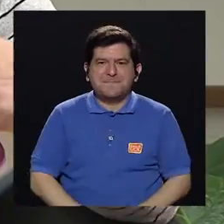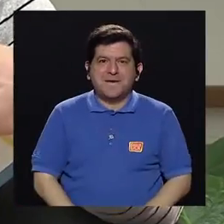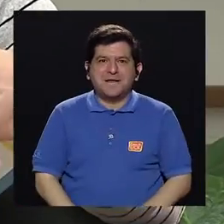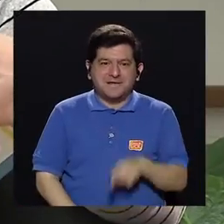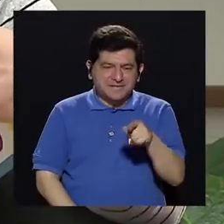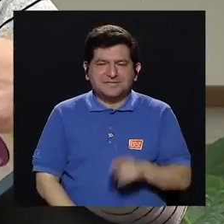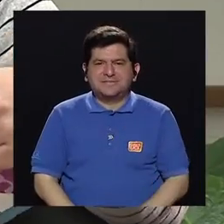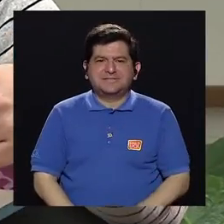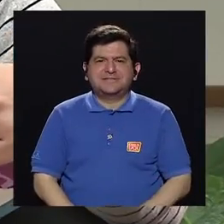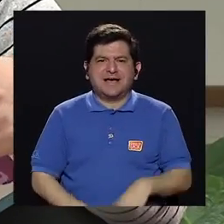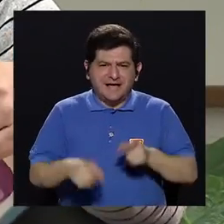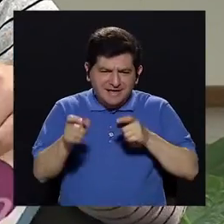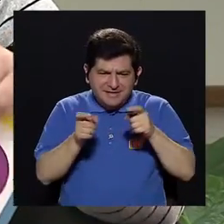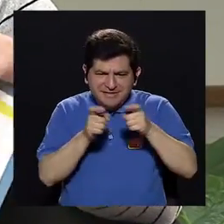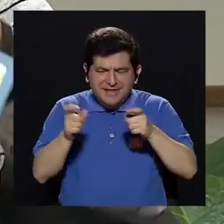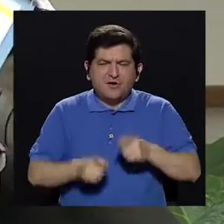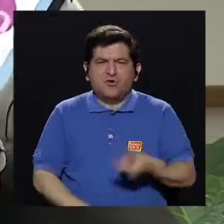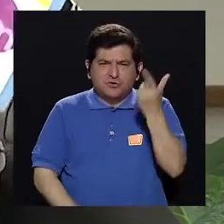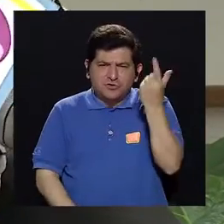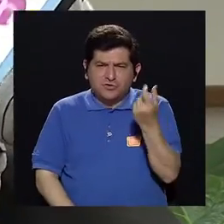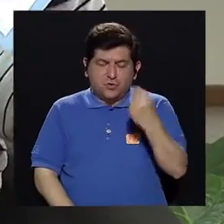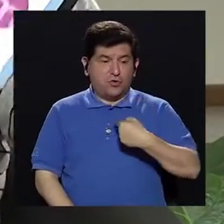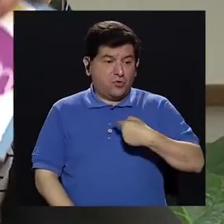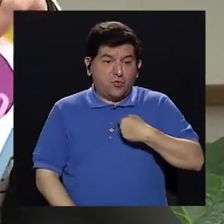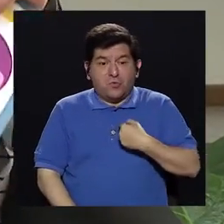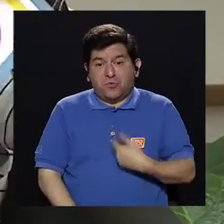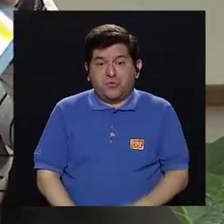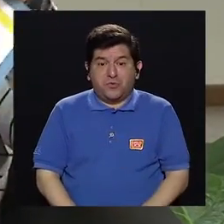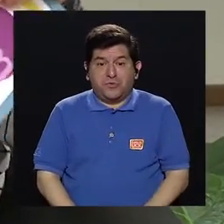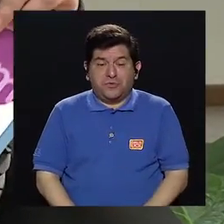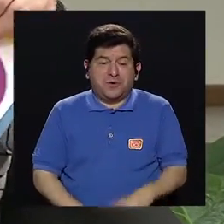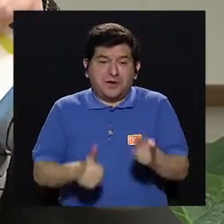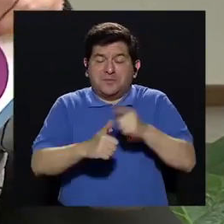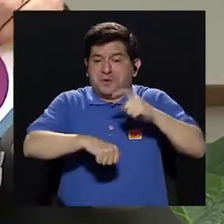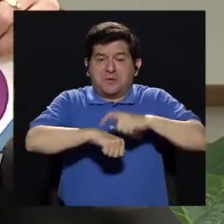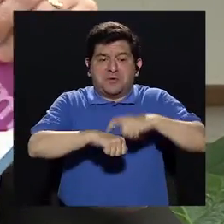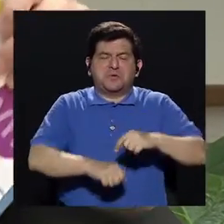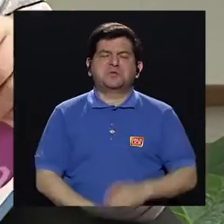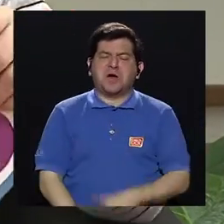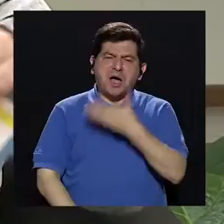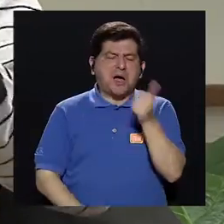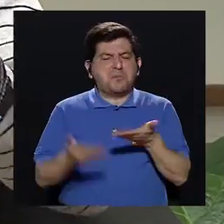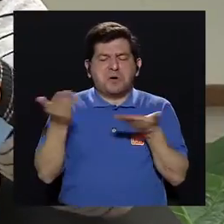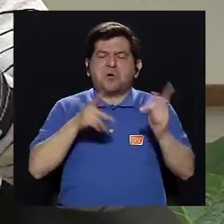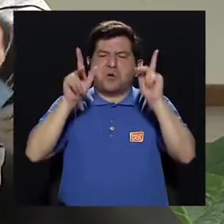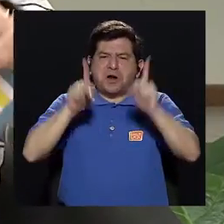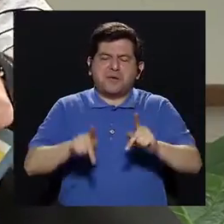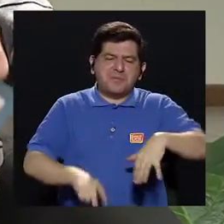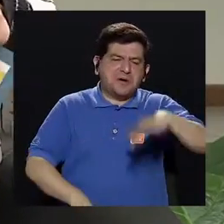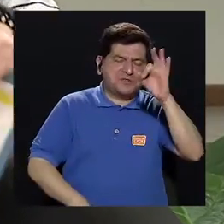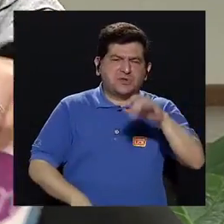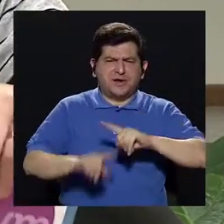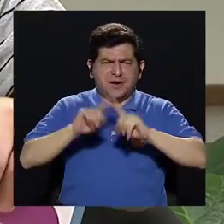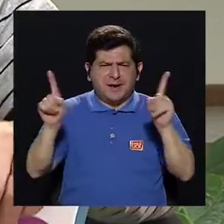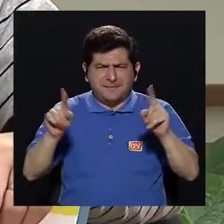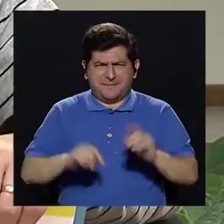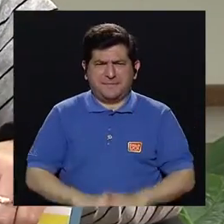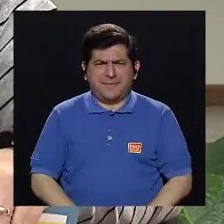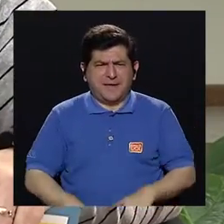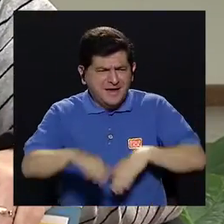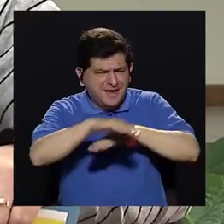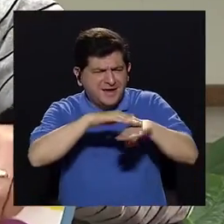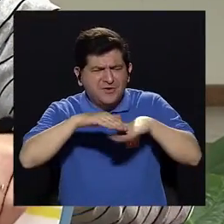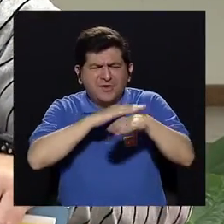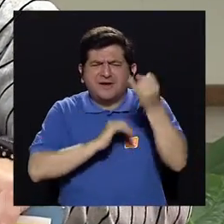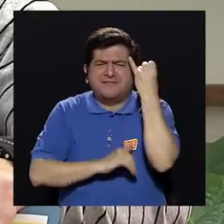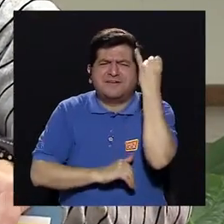Porque yo cuando la escogí, uno se va por la que le dio mejor servicio al cliente. Pero ¿cuáles son los